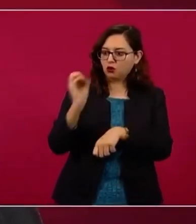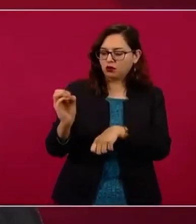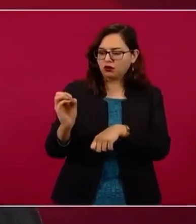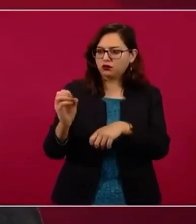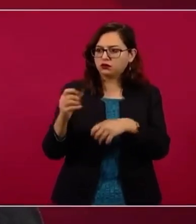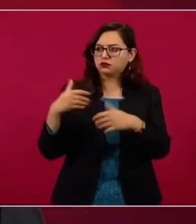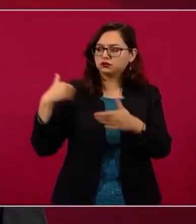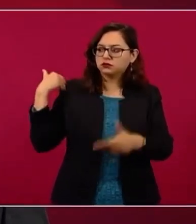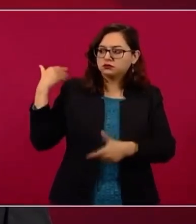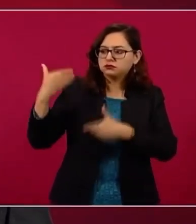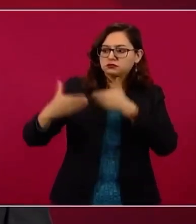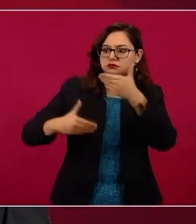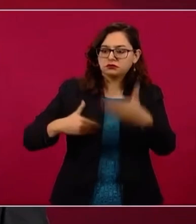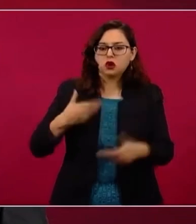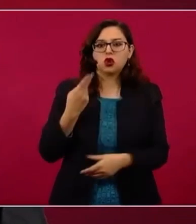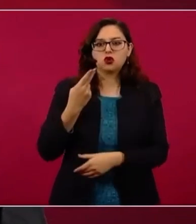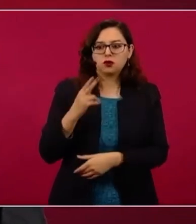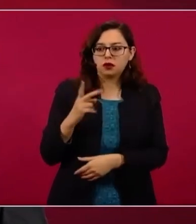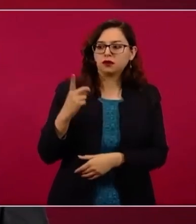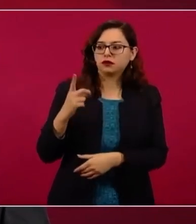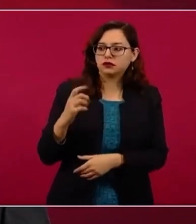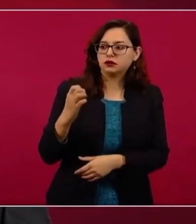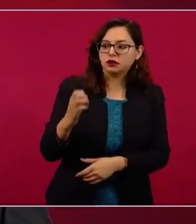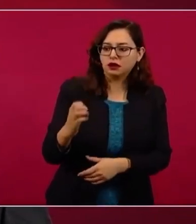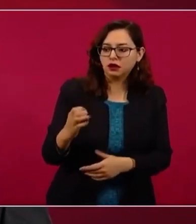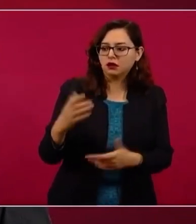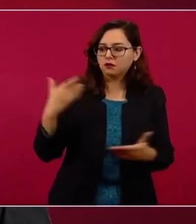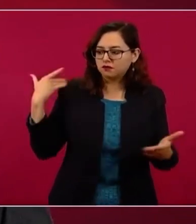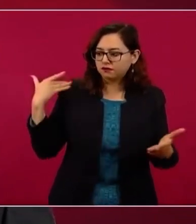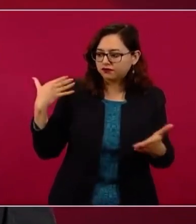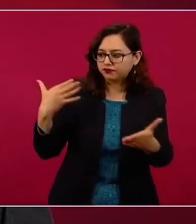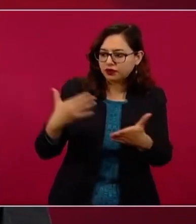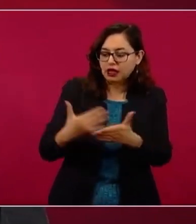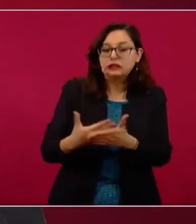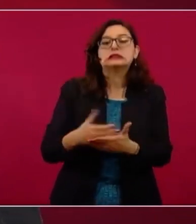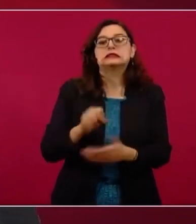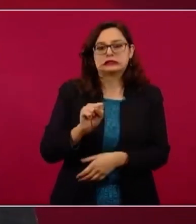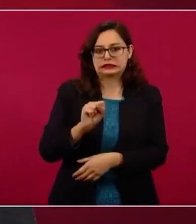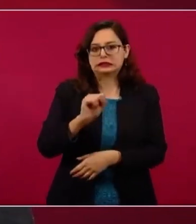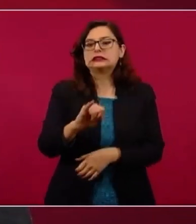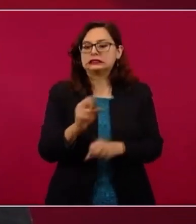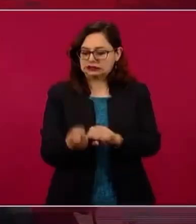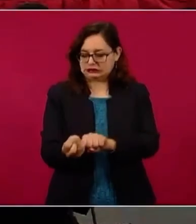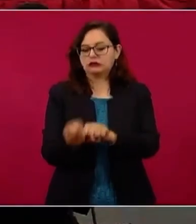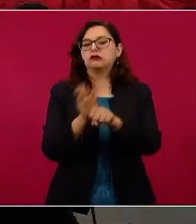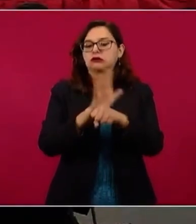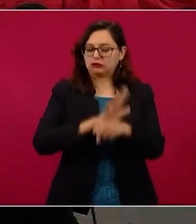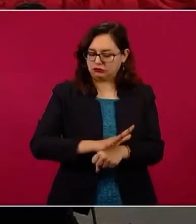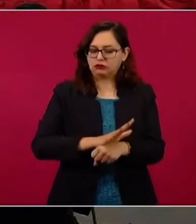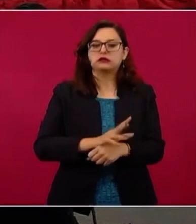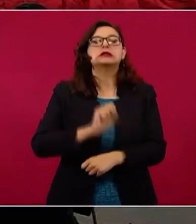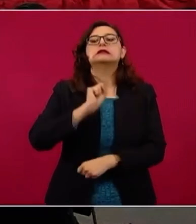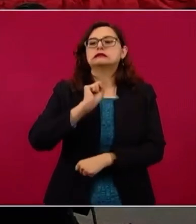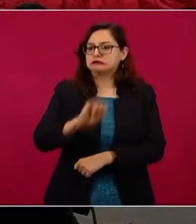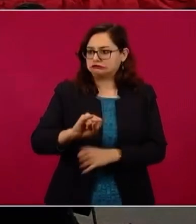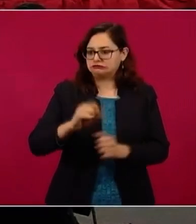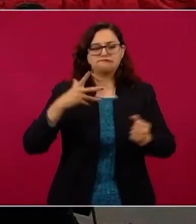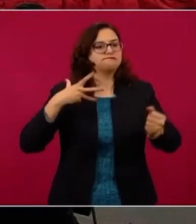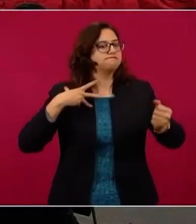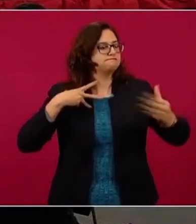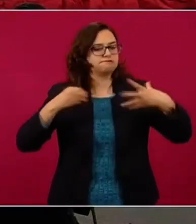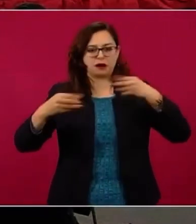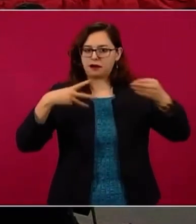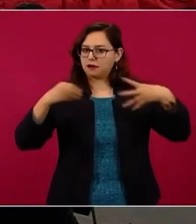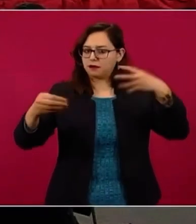afortunadamente, si bien es una variante del virus SARS-CoV-2 que se propaga muy rápidamente y produce una gran cantidad de